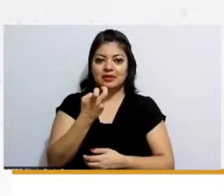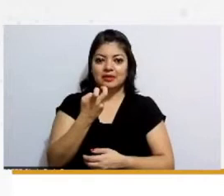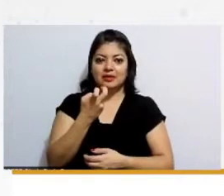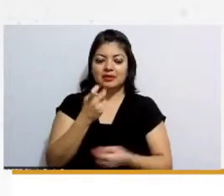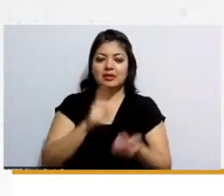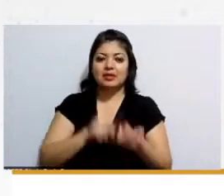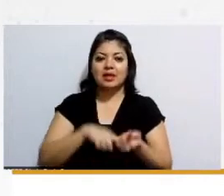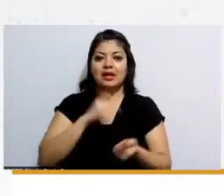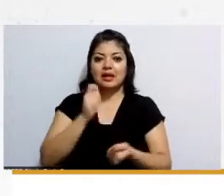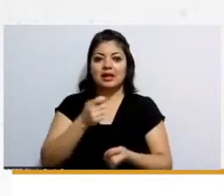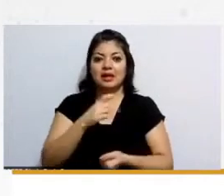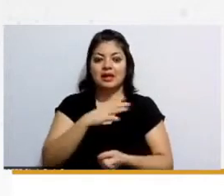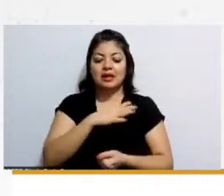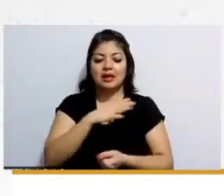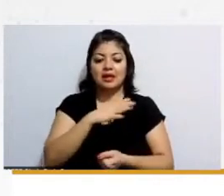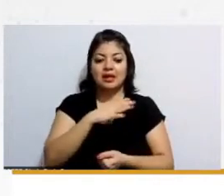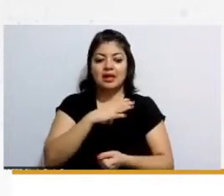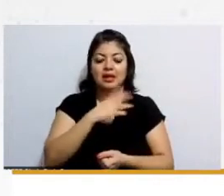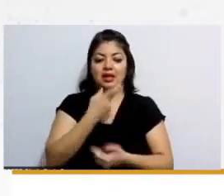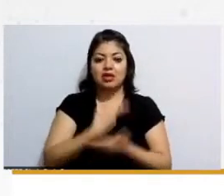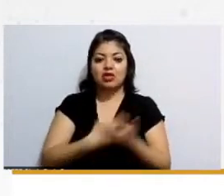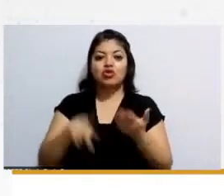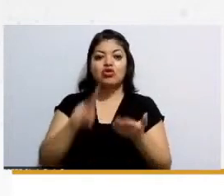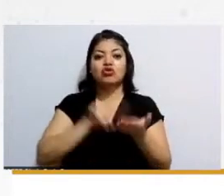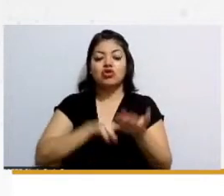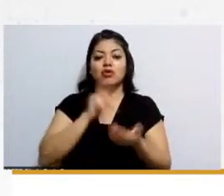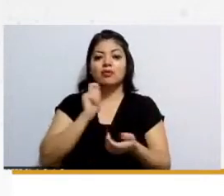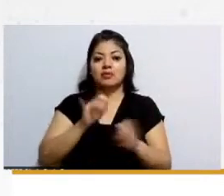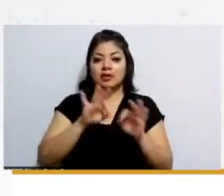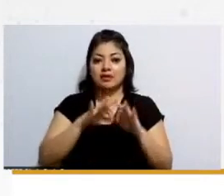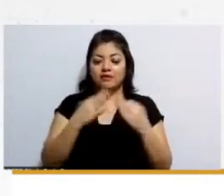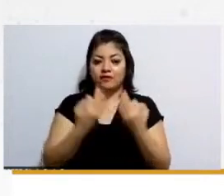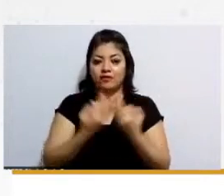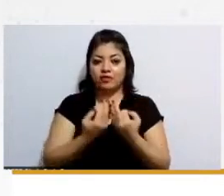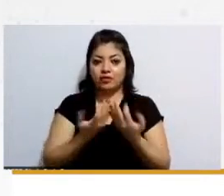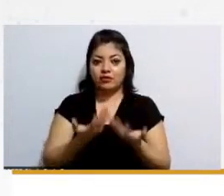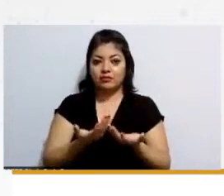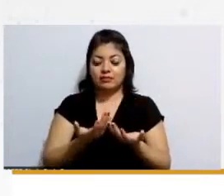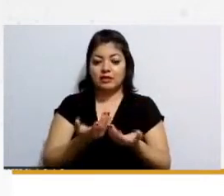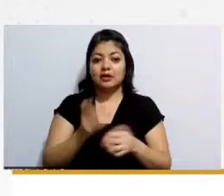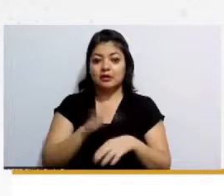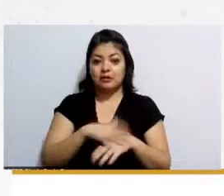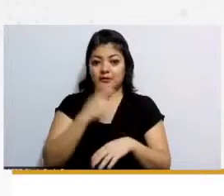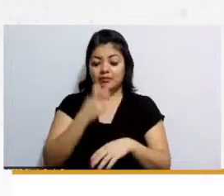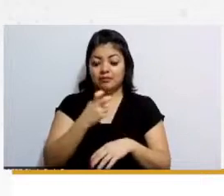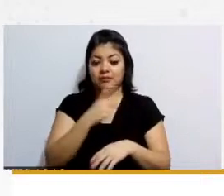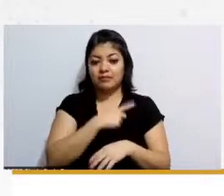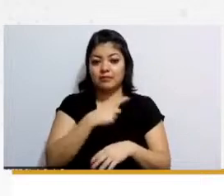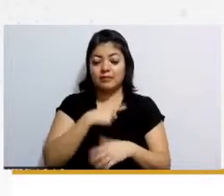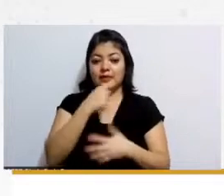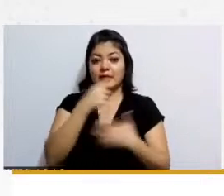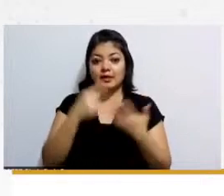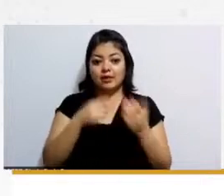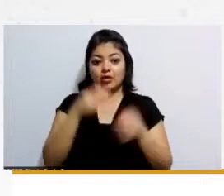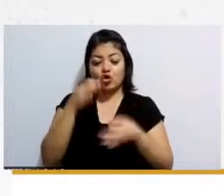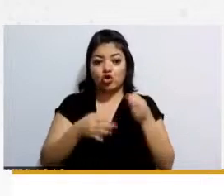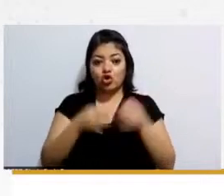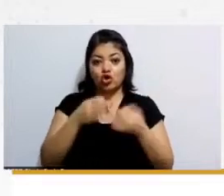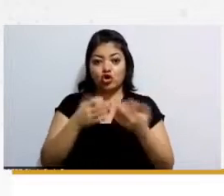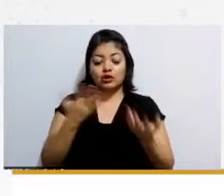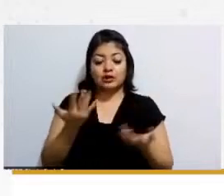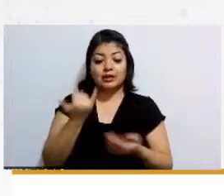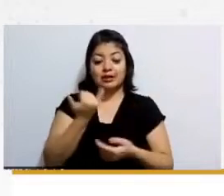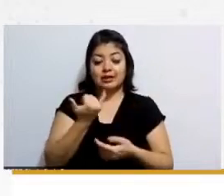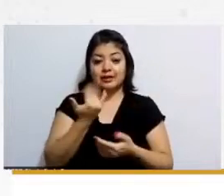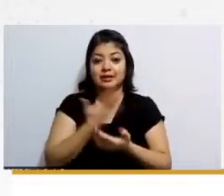caray ya nos están poniendo doble situación entonces vuelve otra vez el criterio de la corte y dice bueno aquí es